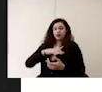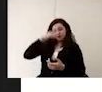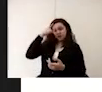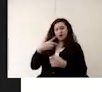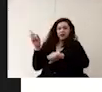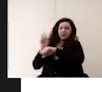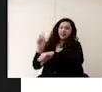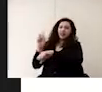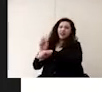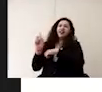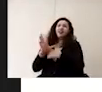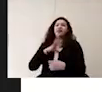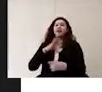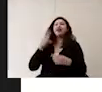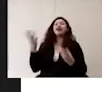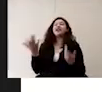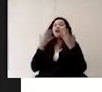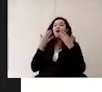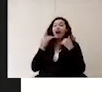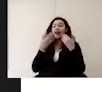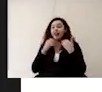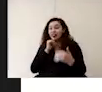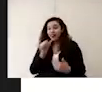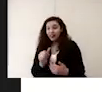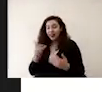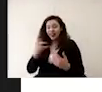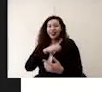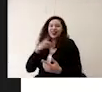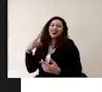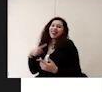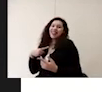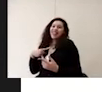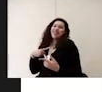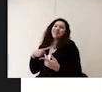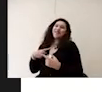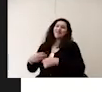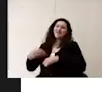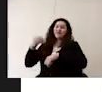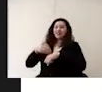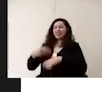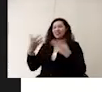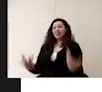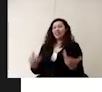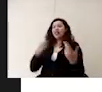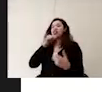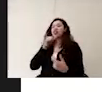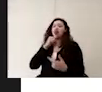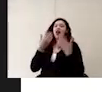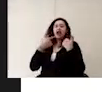a día y si no se presenta ninguno se debe especificar que no se presentaron casos